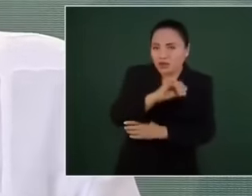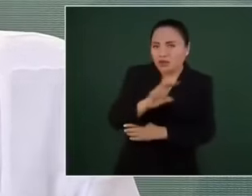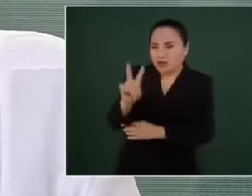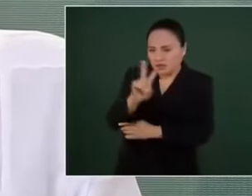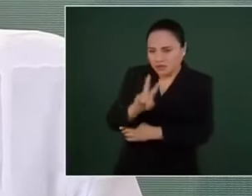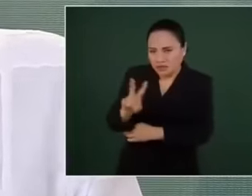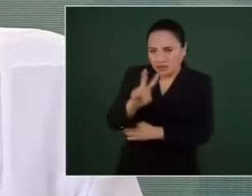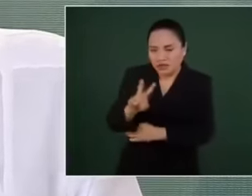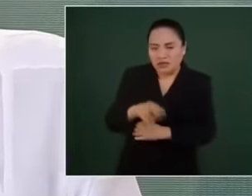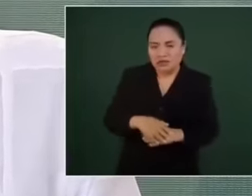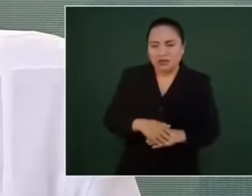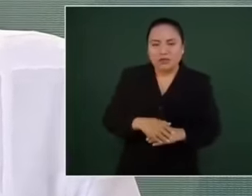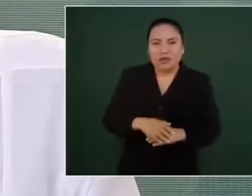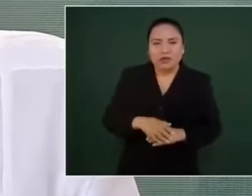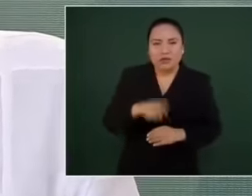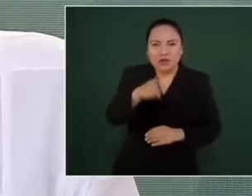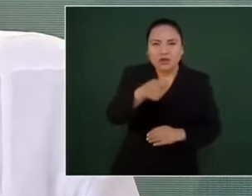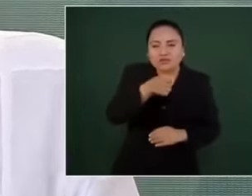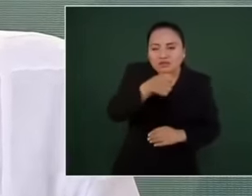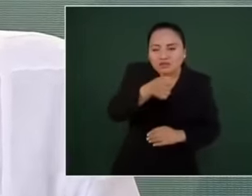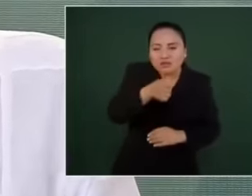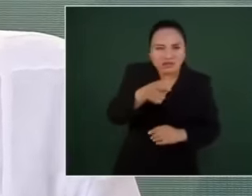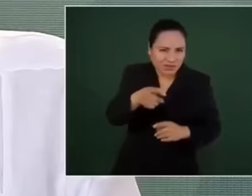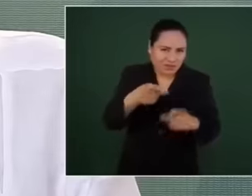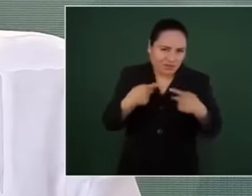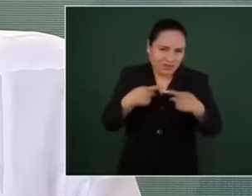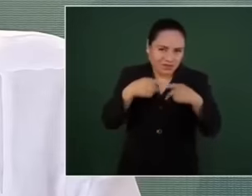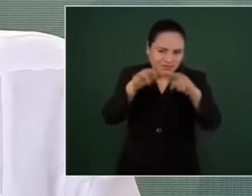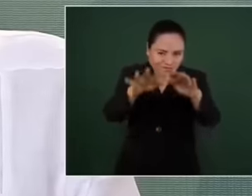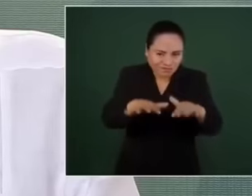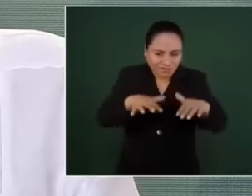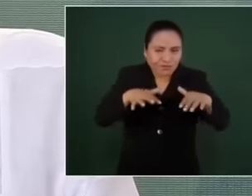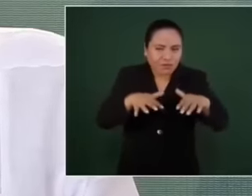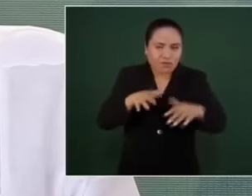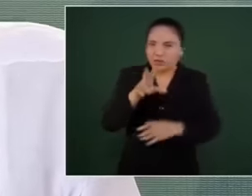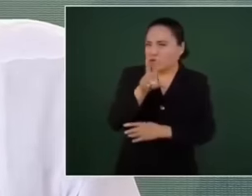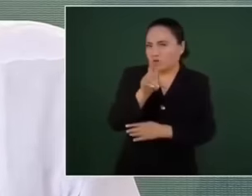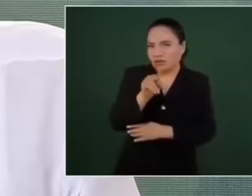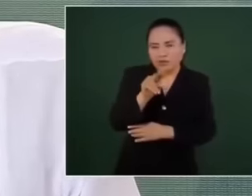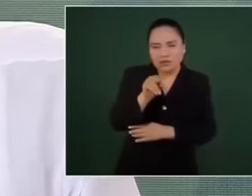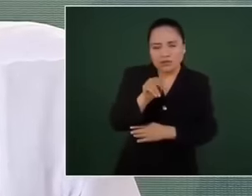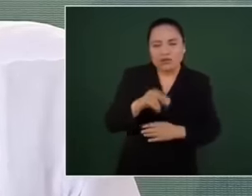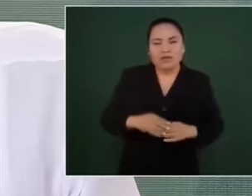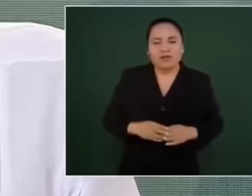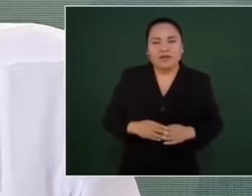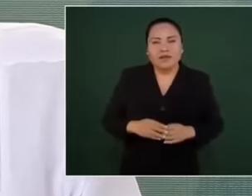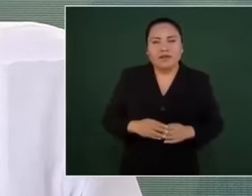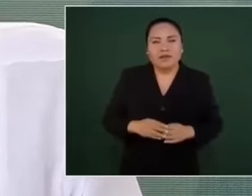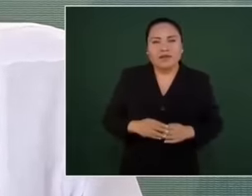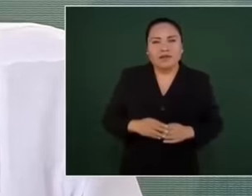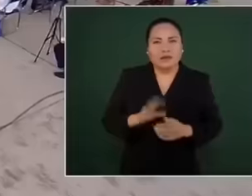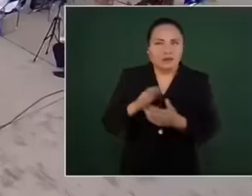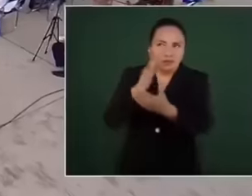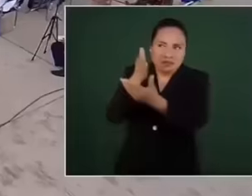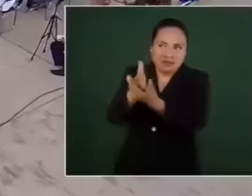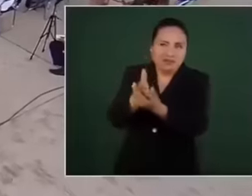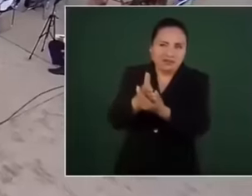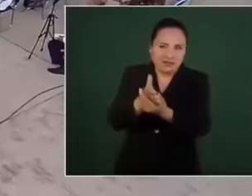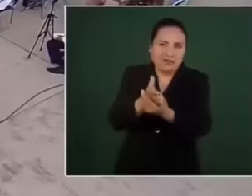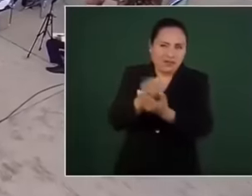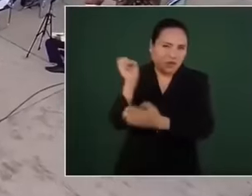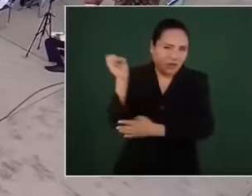recorriendo, finalmente es una opinión personal, pero cada quien que lo tome como quiera.